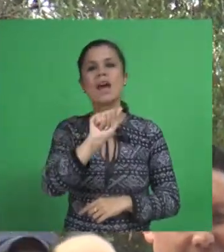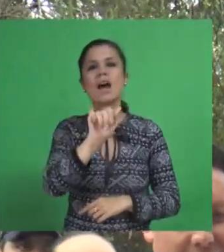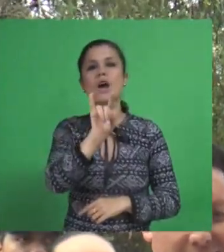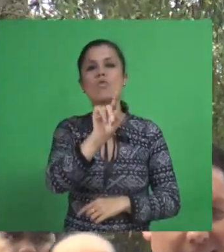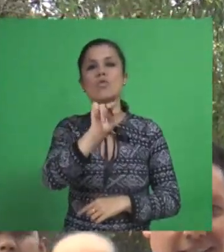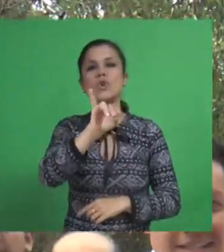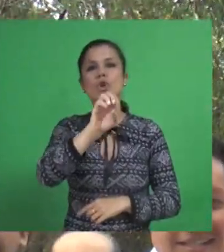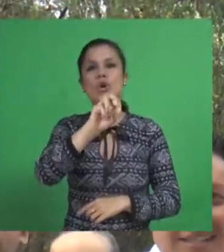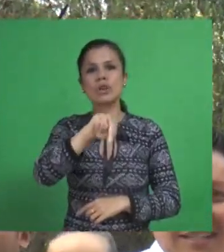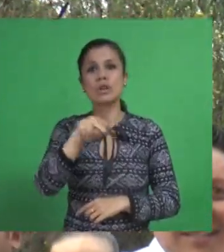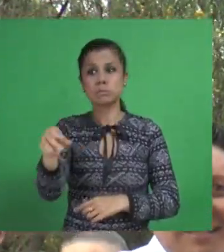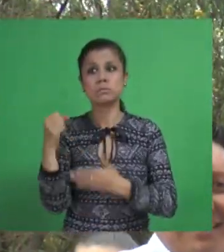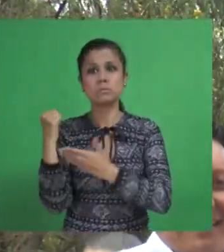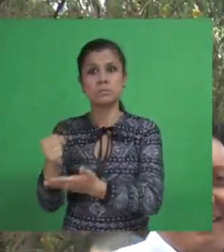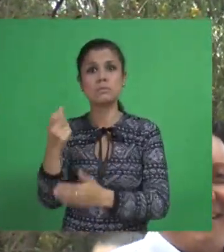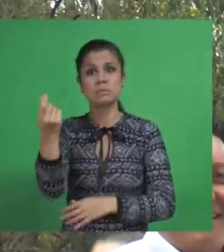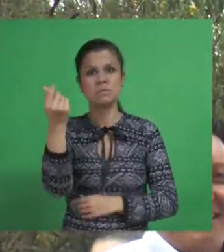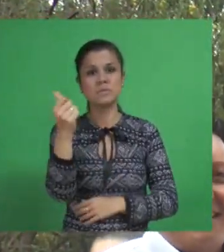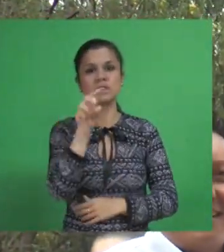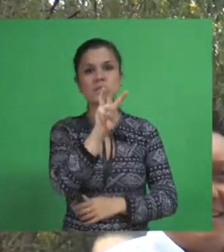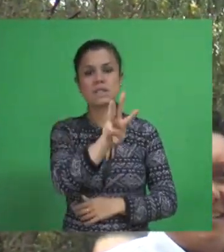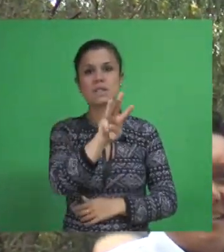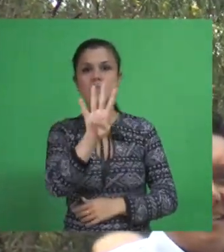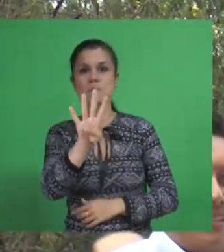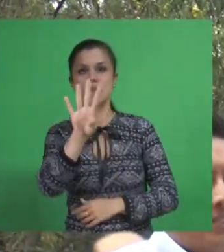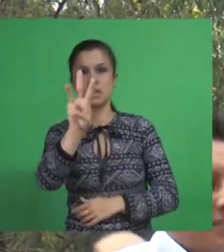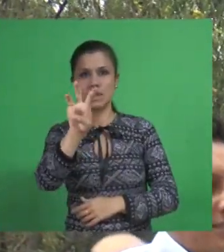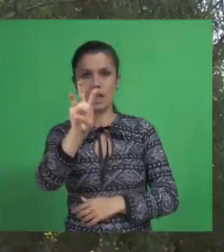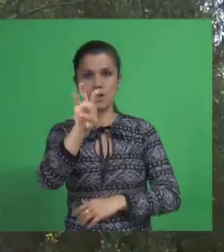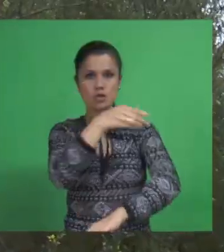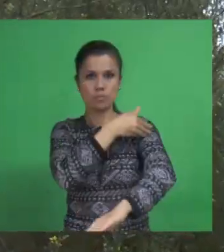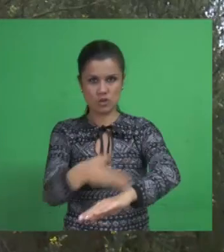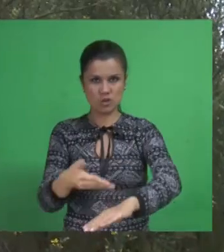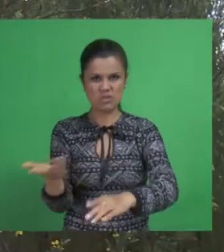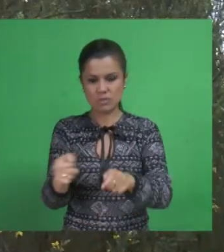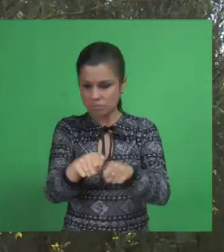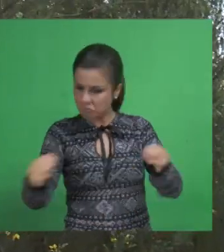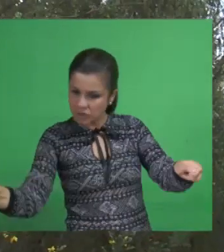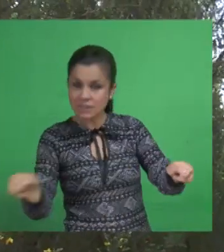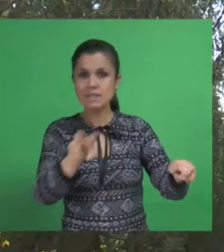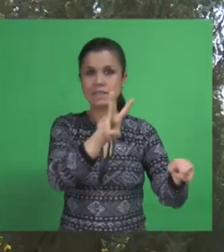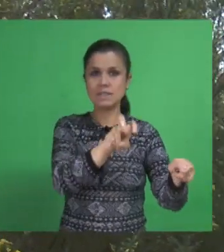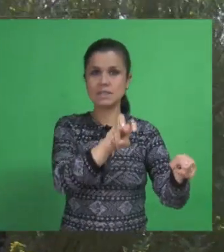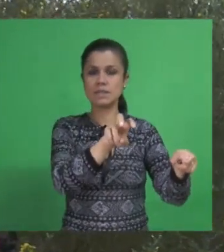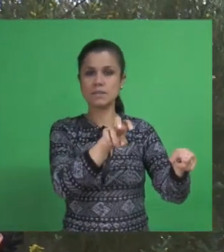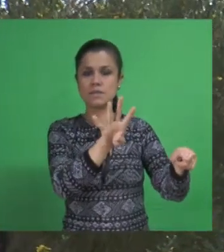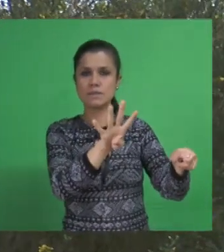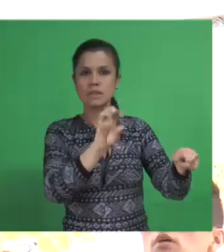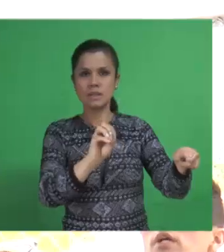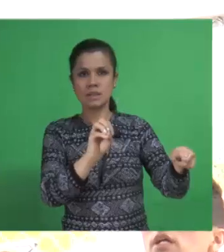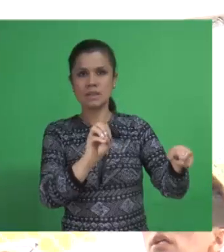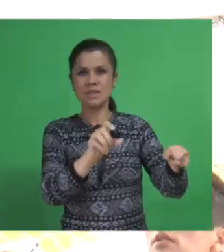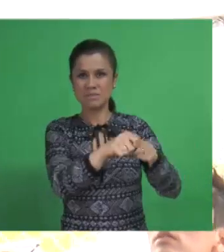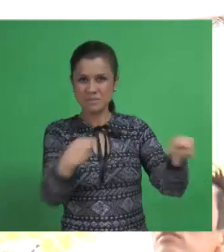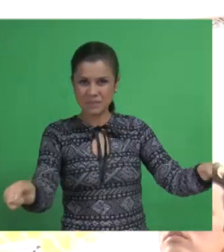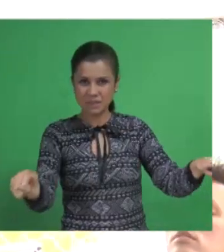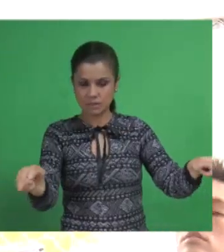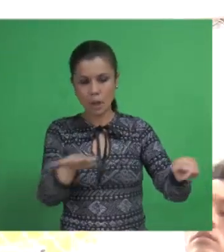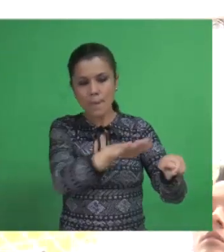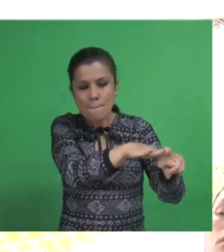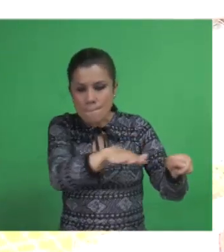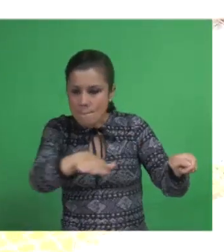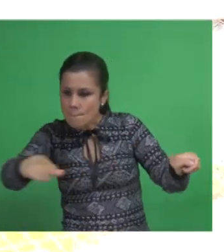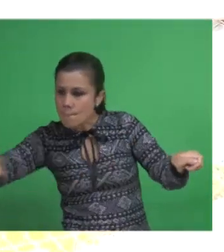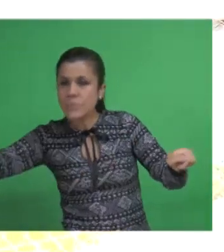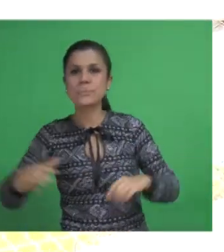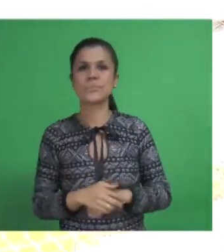Marraneras, con una inversión de 348 millones de pesos para 700 metros lineales de concreto reforzado. Enterándose de